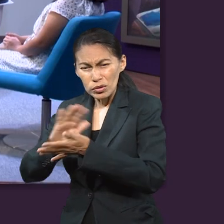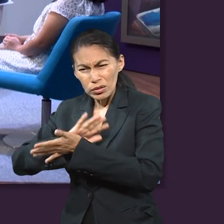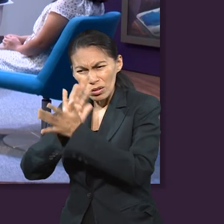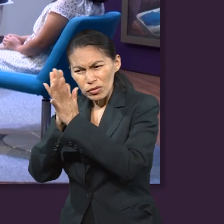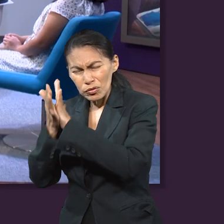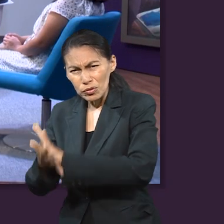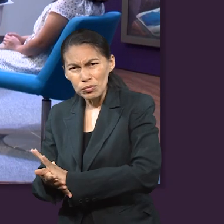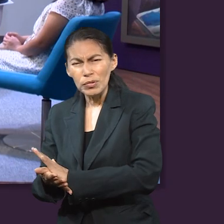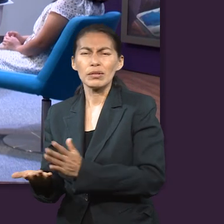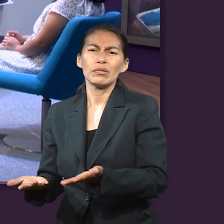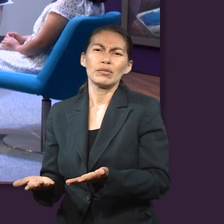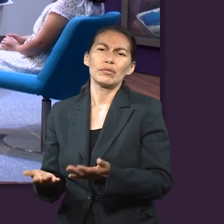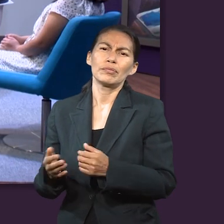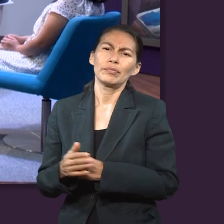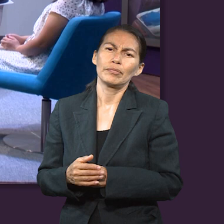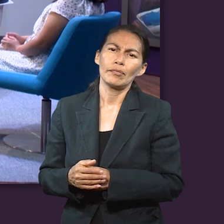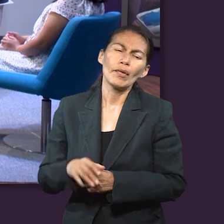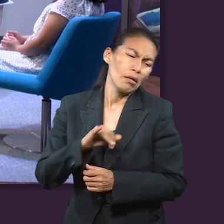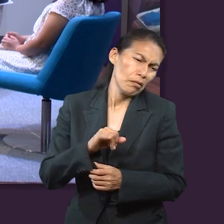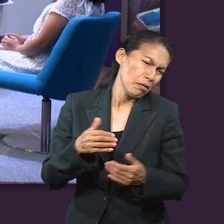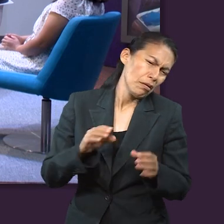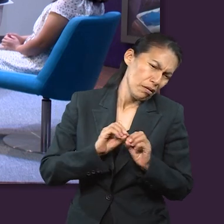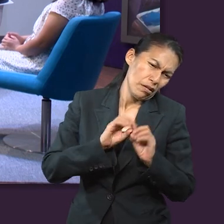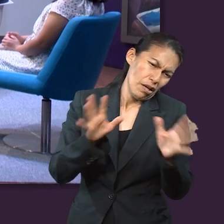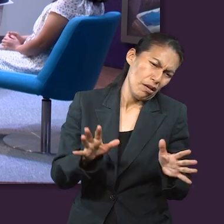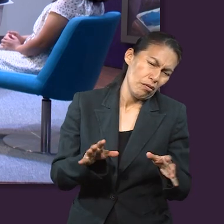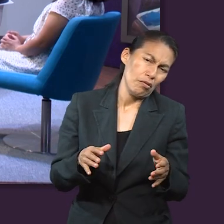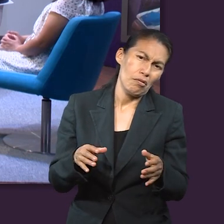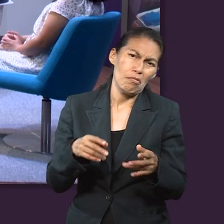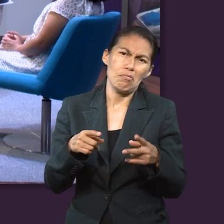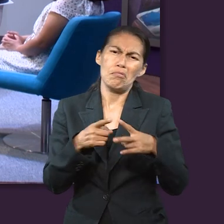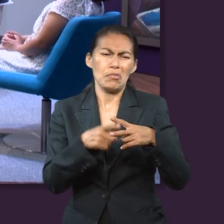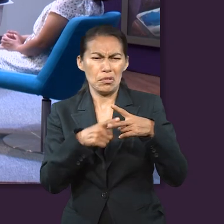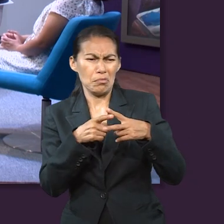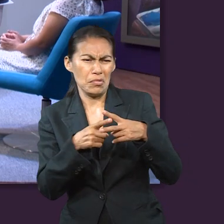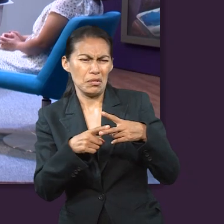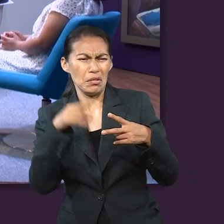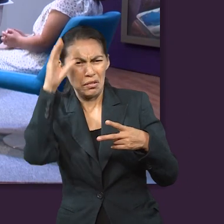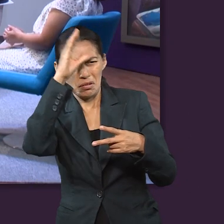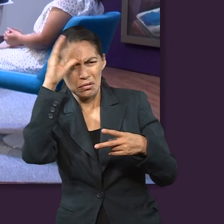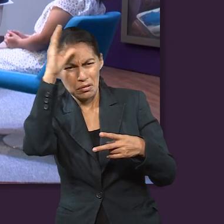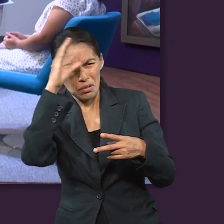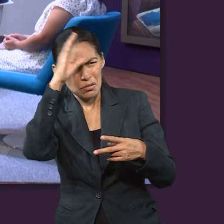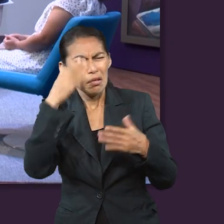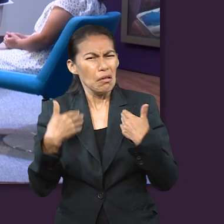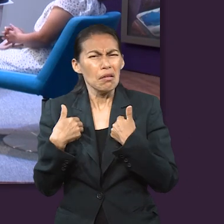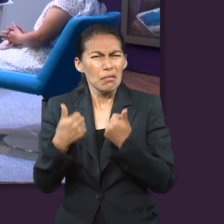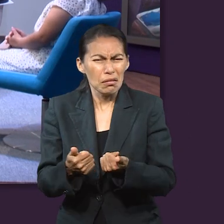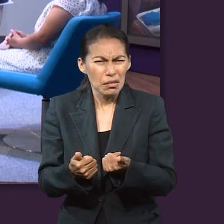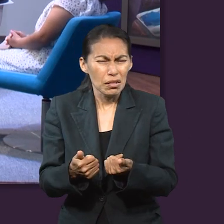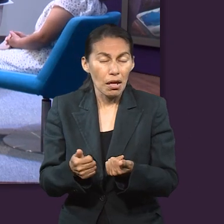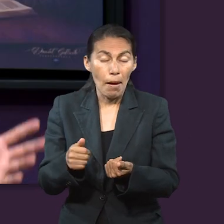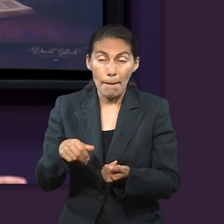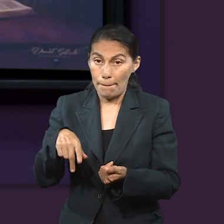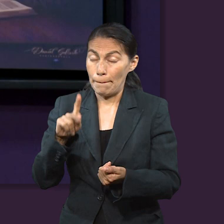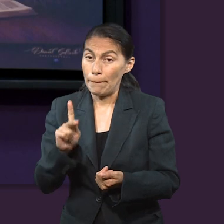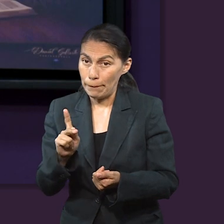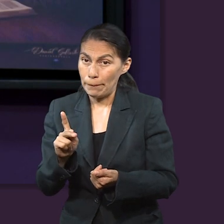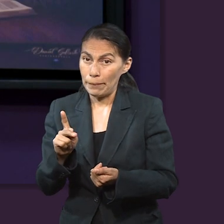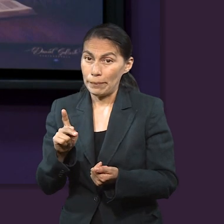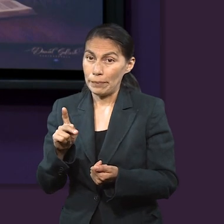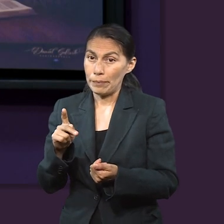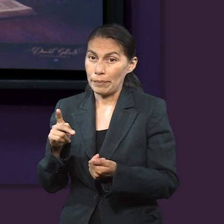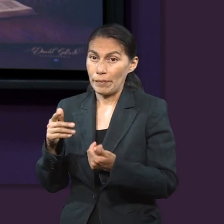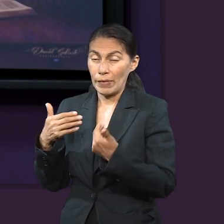son refinados al final de la historia? No sé, ¿qué opinan ustedes? Sí, porque puedo entender matemáticas u otra ciencia,